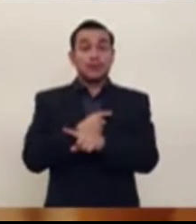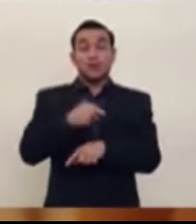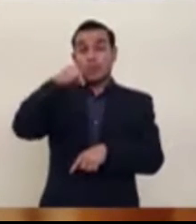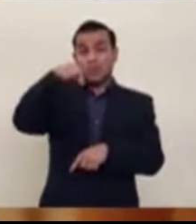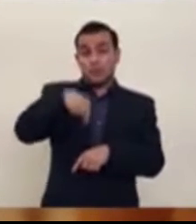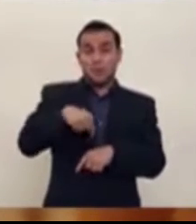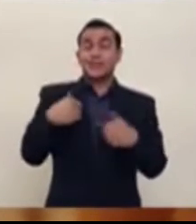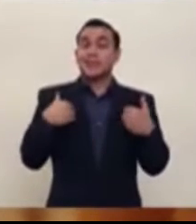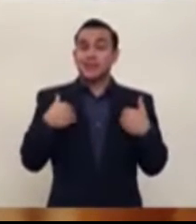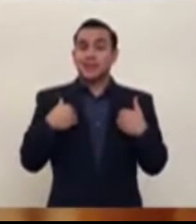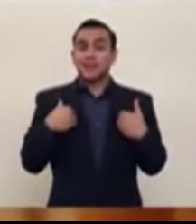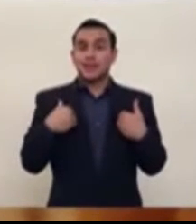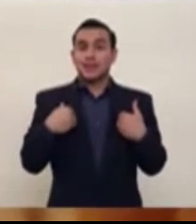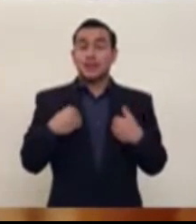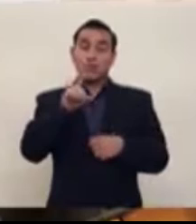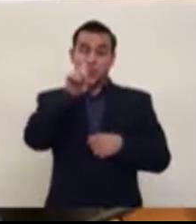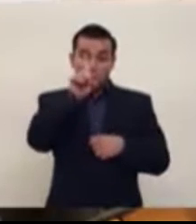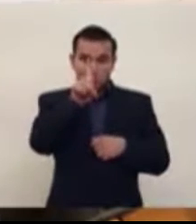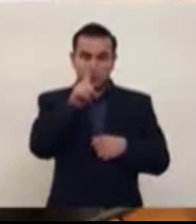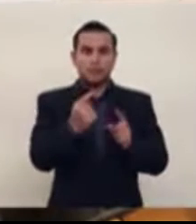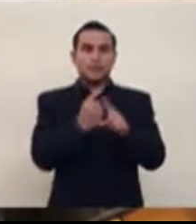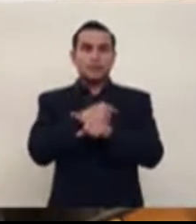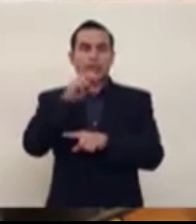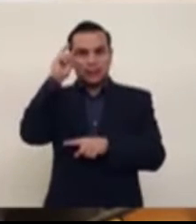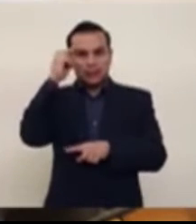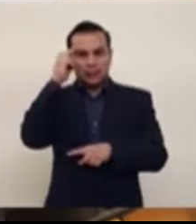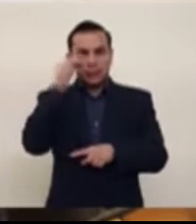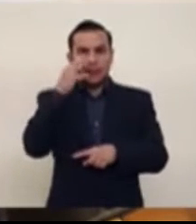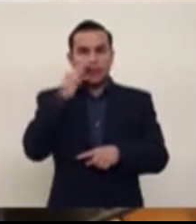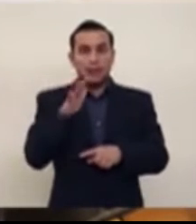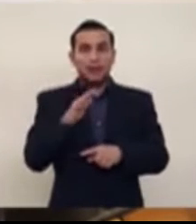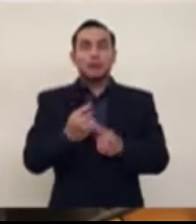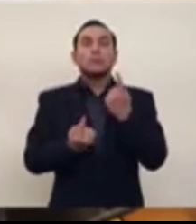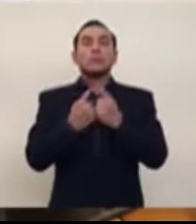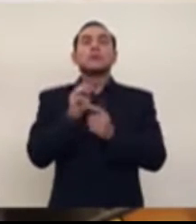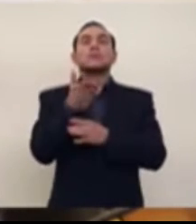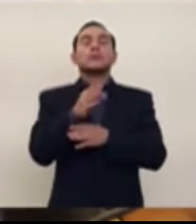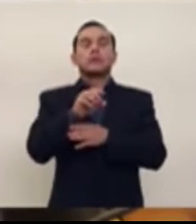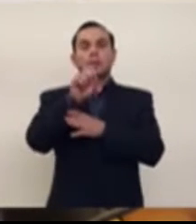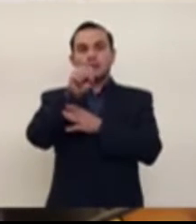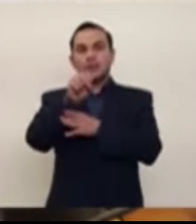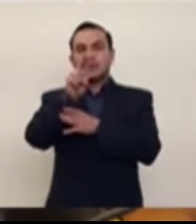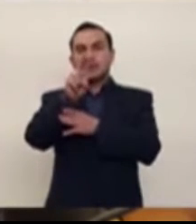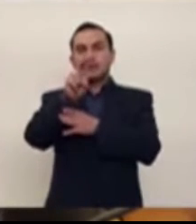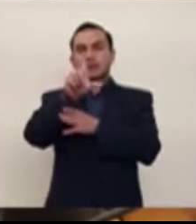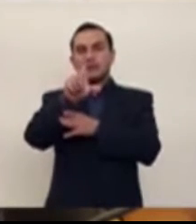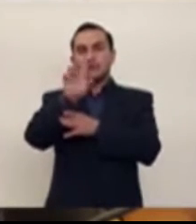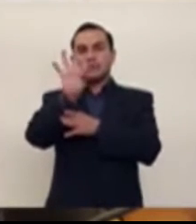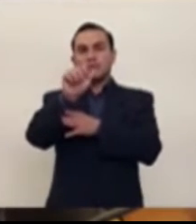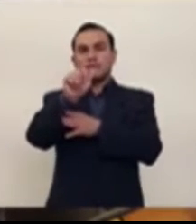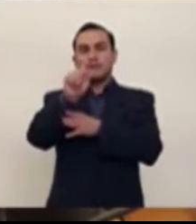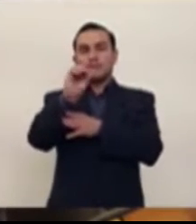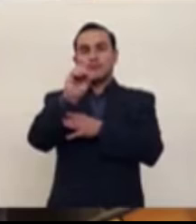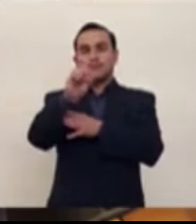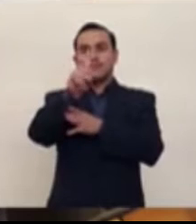ahora hay, el único cambio que hay ahora, es que se está utilizando sulfato de cobre, que es lo que se utiliza en el primer mundo, en los